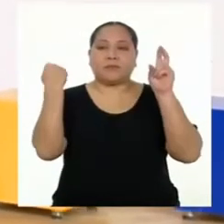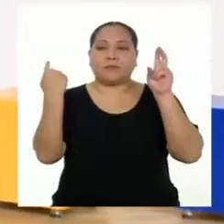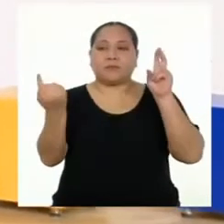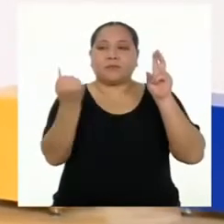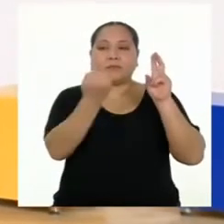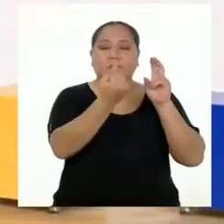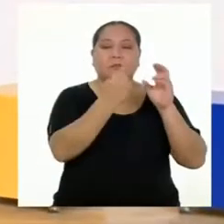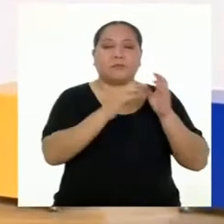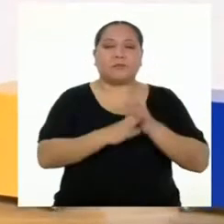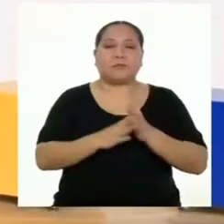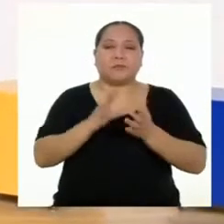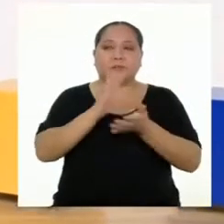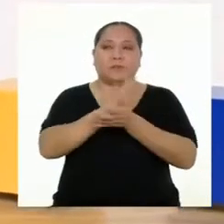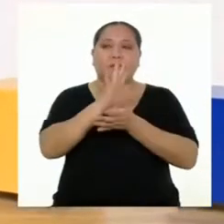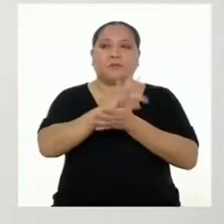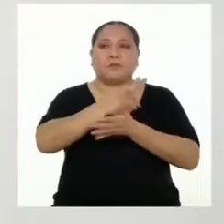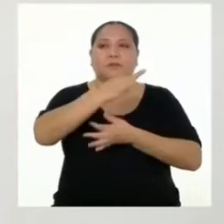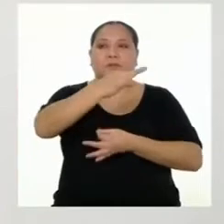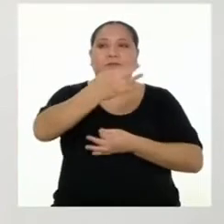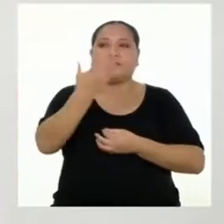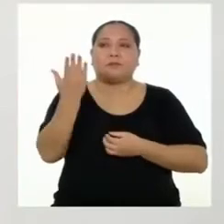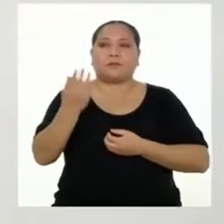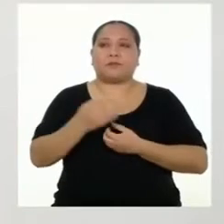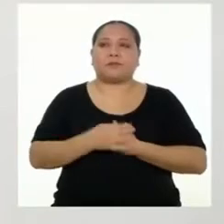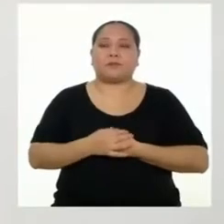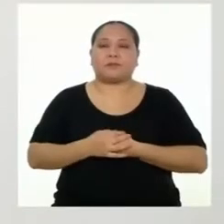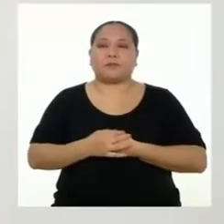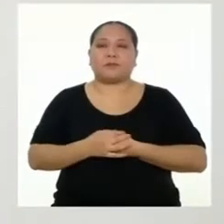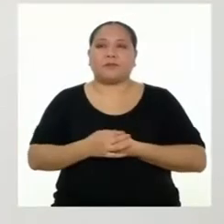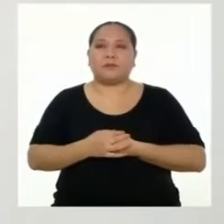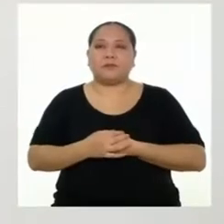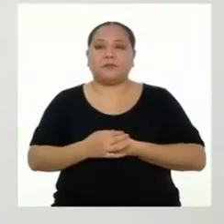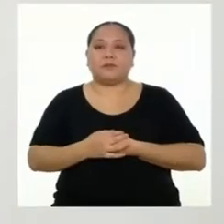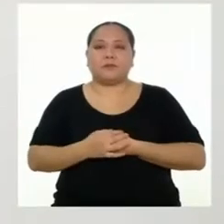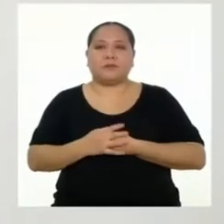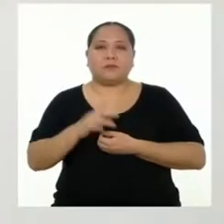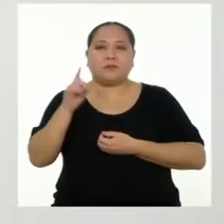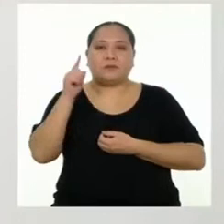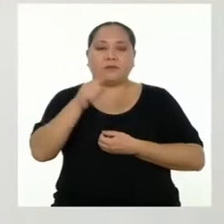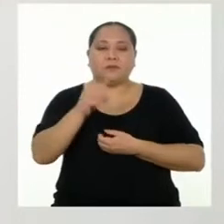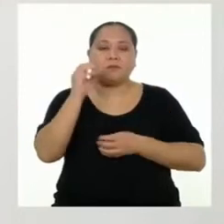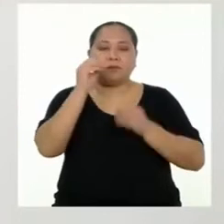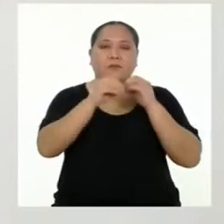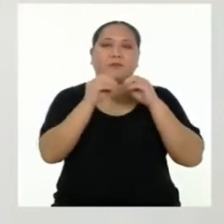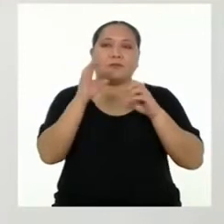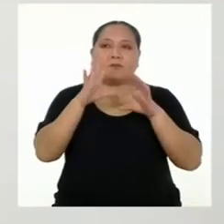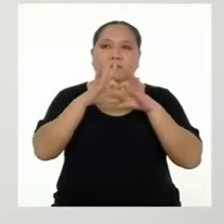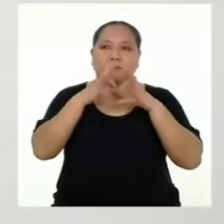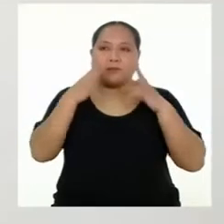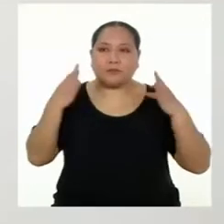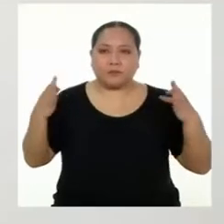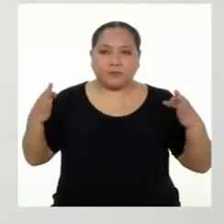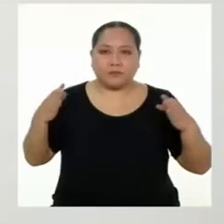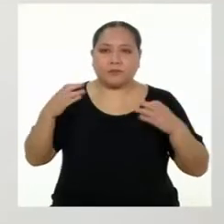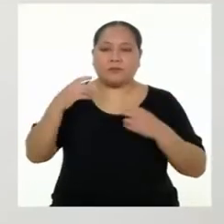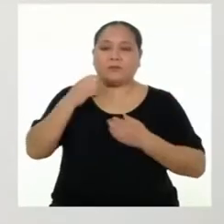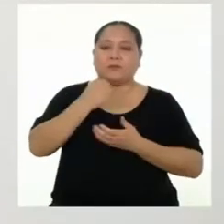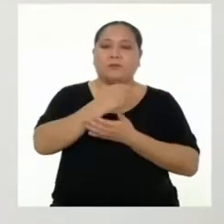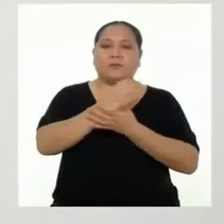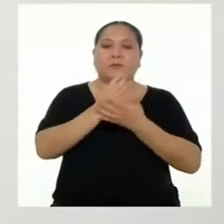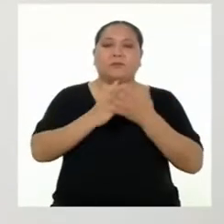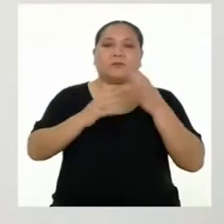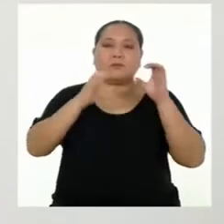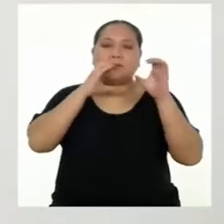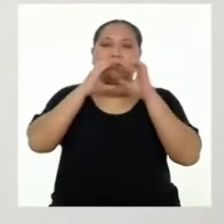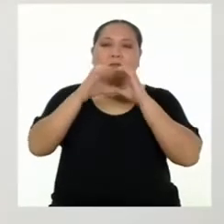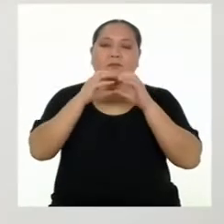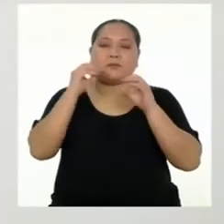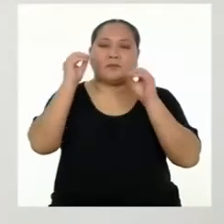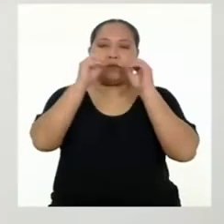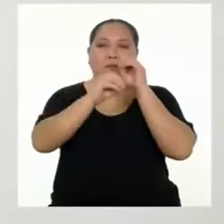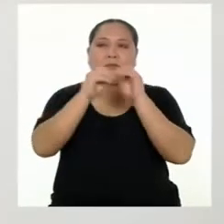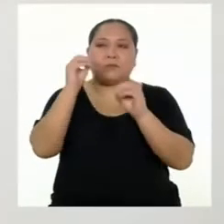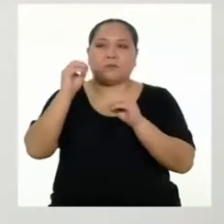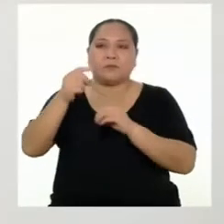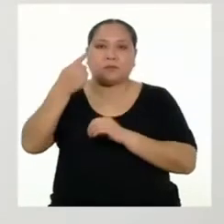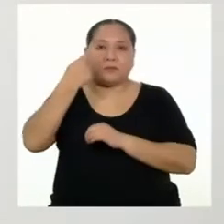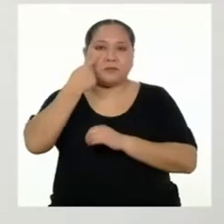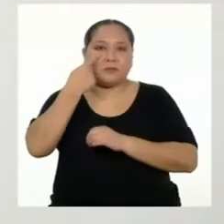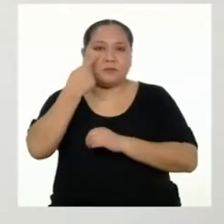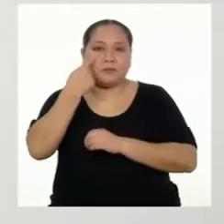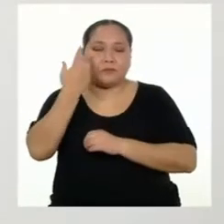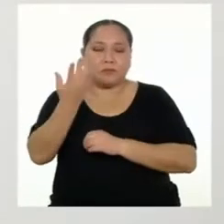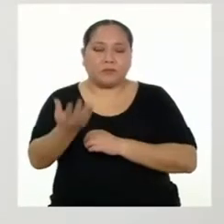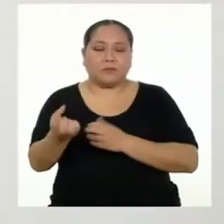las otras áreas, como lo hice para esta. Eso de colocar frases en la sección del área de comunicación implica que